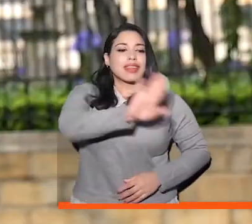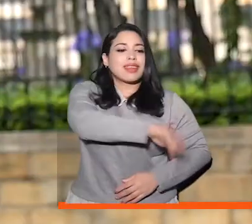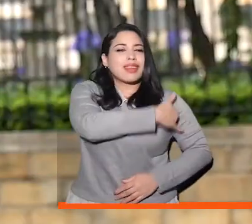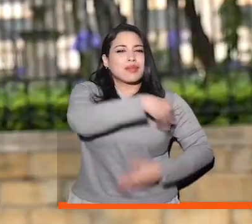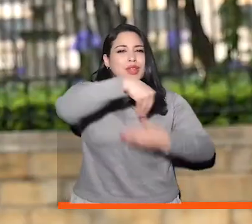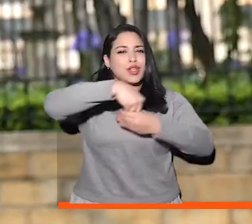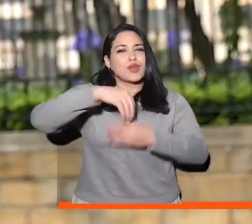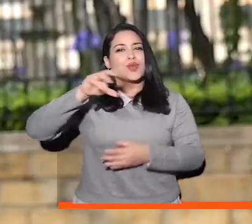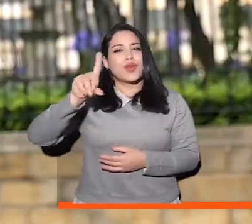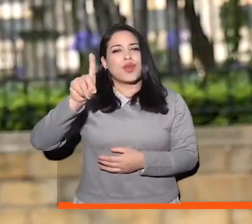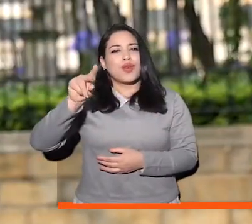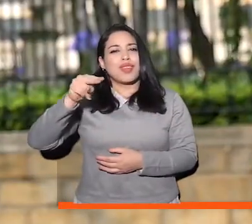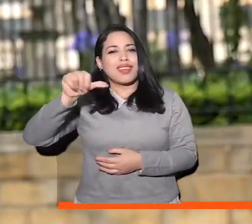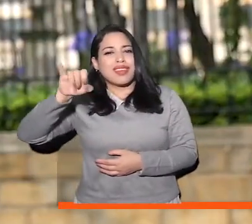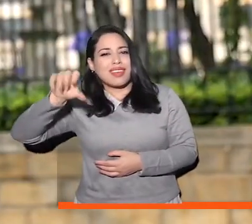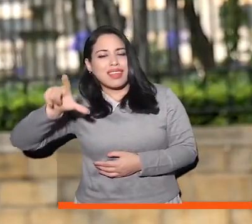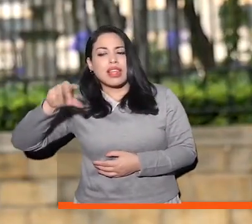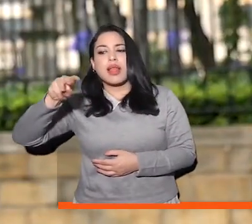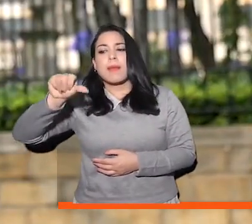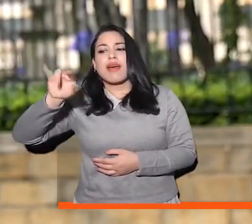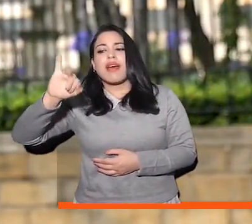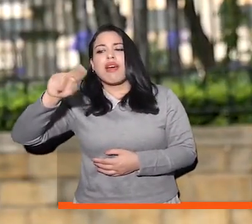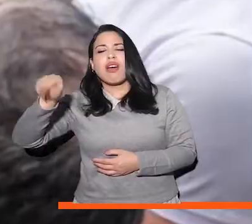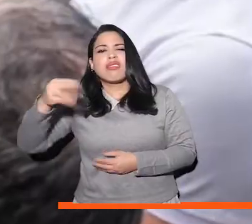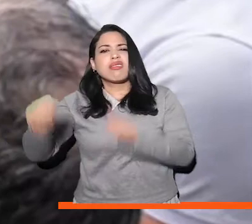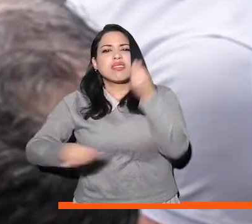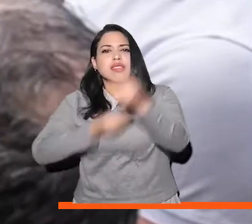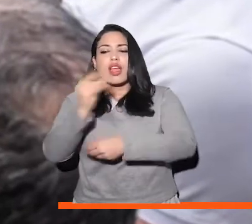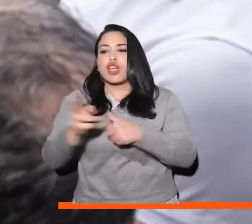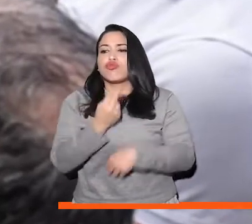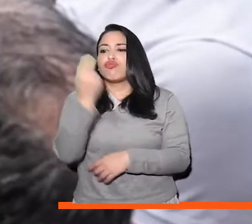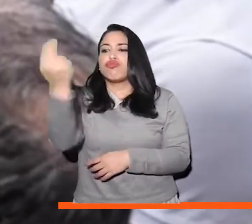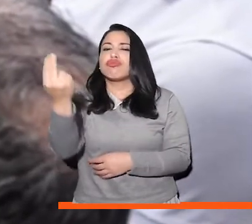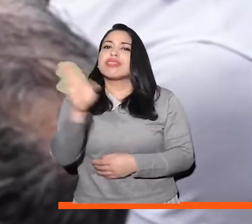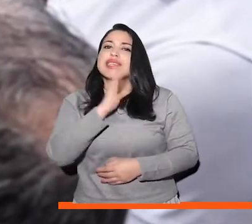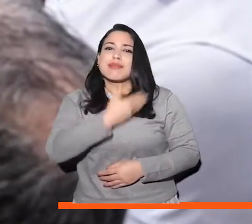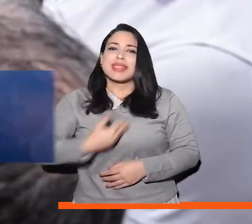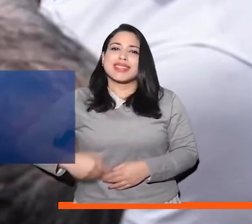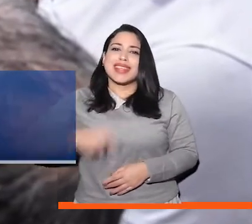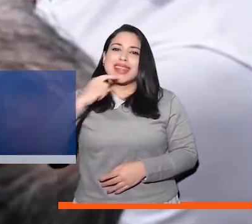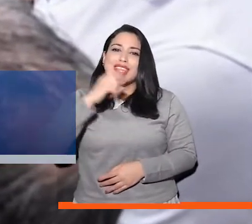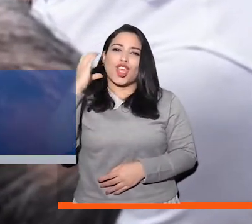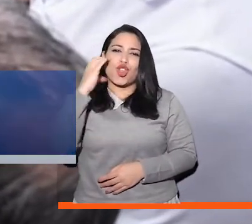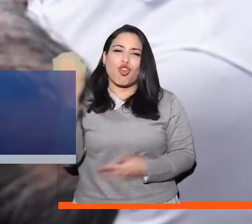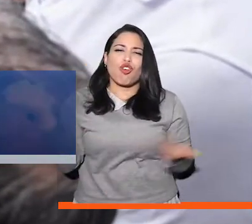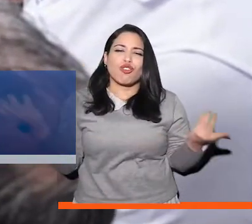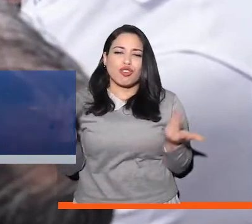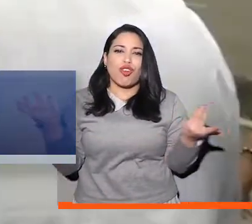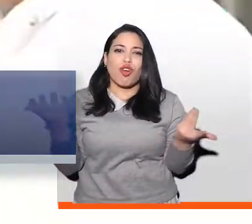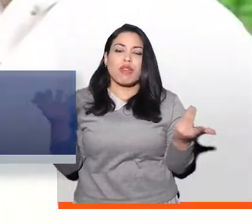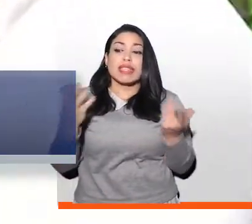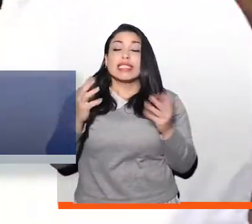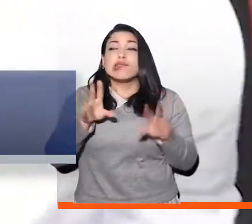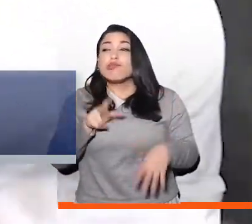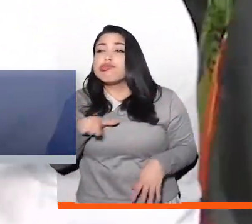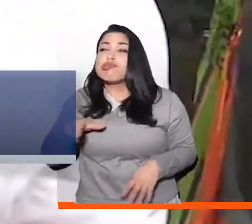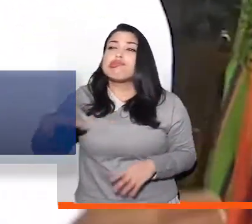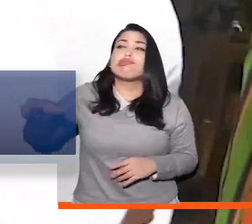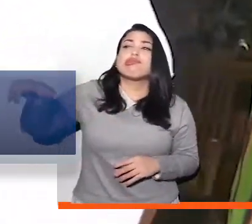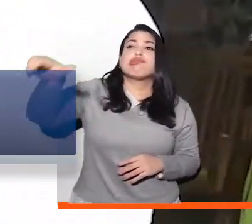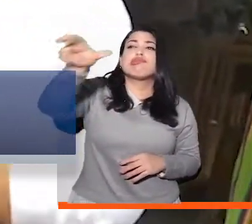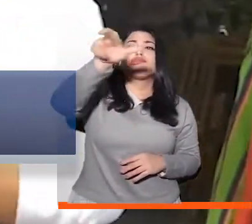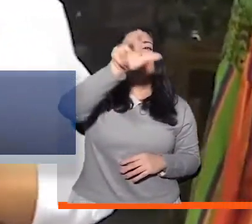El ministro del Interior, Daniel Palacios Martínez acompañó al presidente de la República, Iván Duque Márquez en un